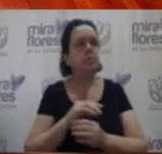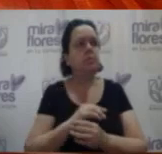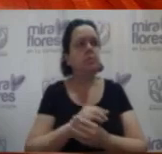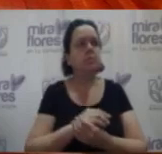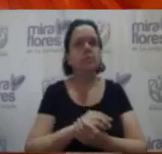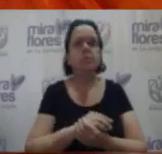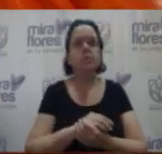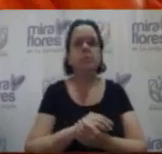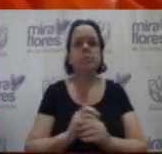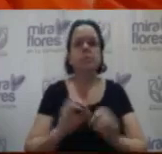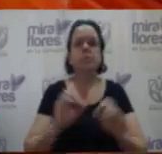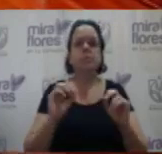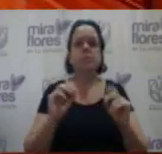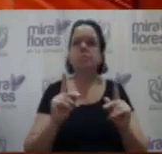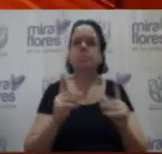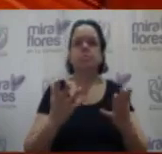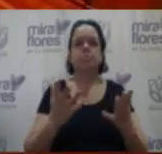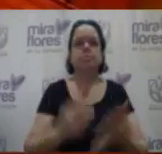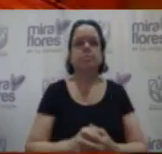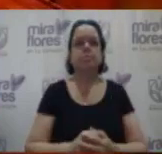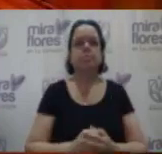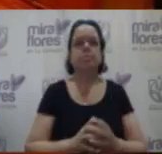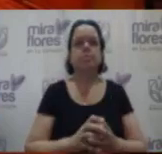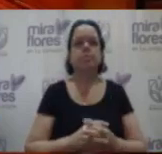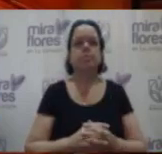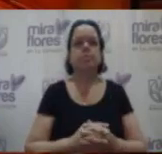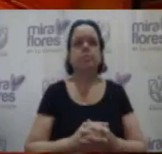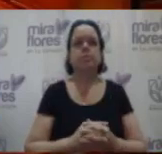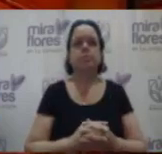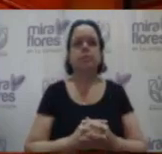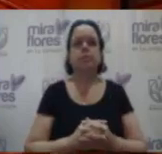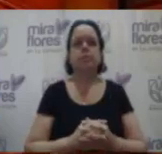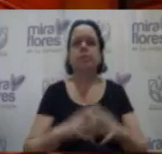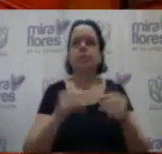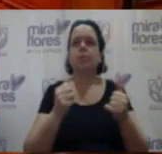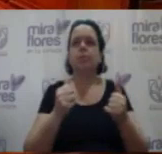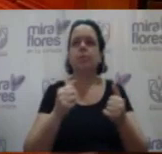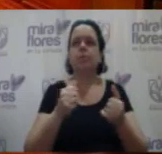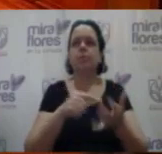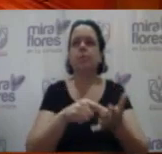Ok, muy bien. Entonces, nos toca orden del día, por favor.